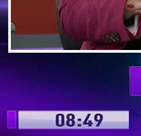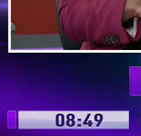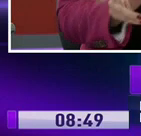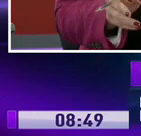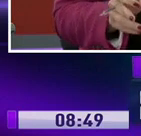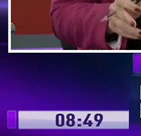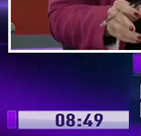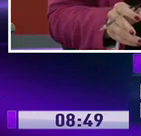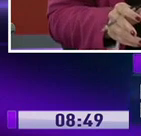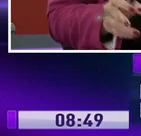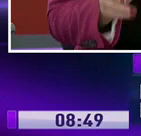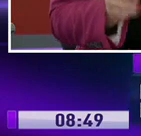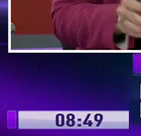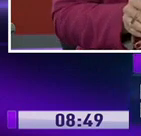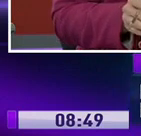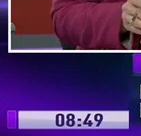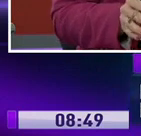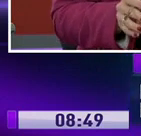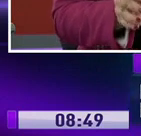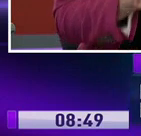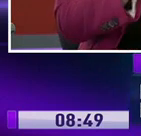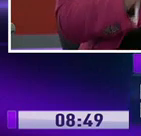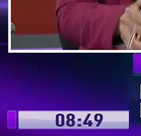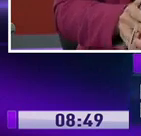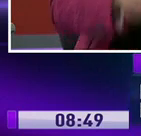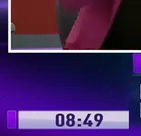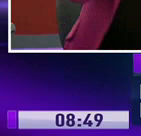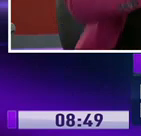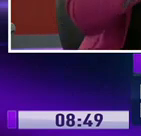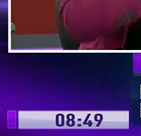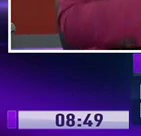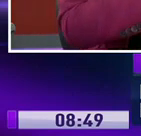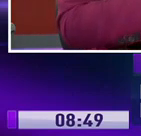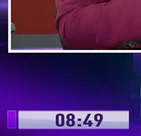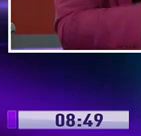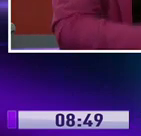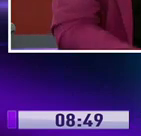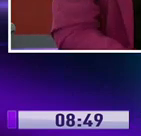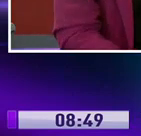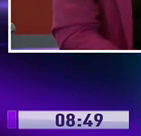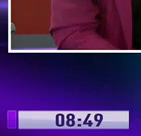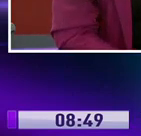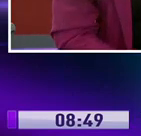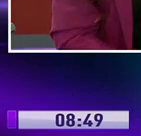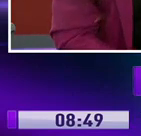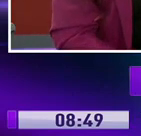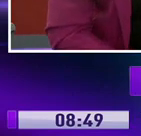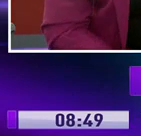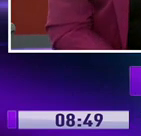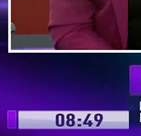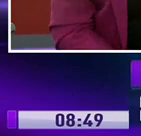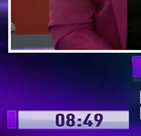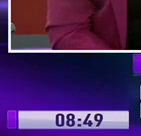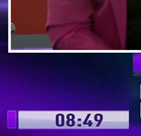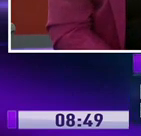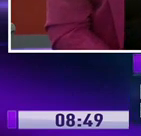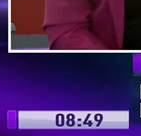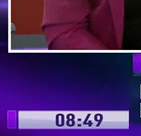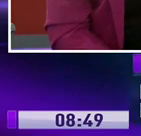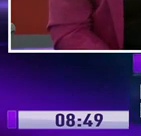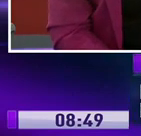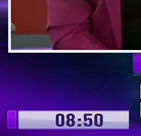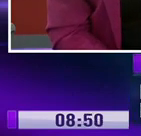parte de la ciudadanía en cuanto a las cifras de fallecidos. ¿Qué decir ante esto? Bueno, nosotros estamos